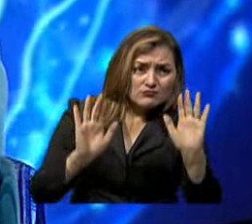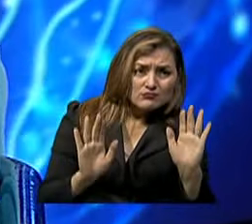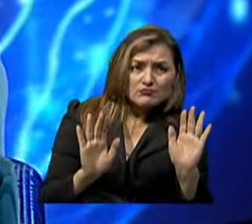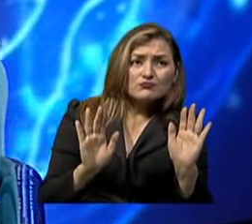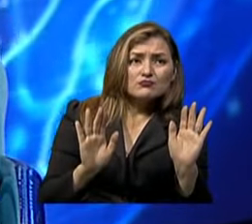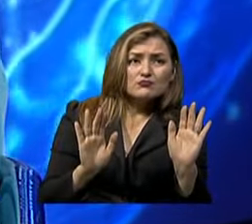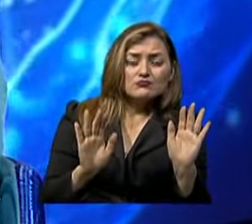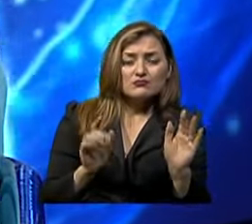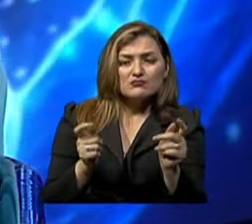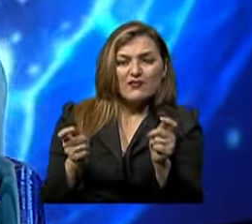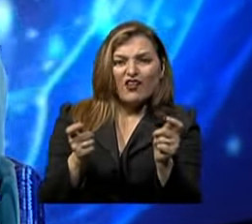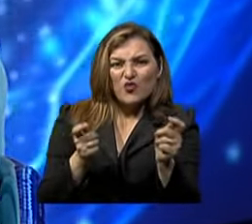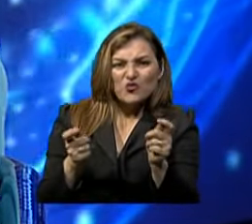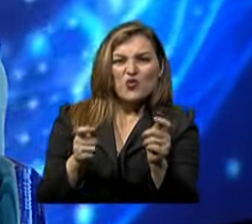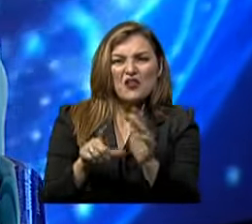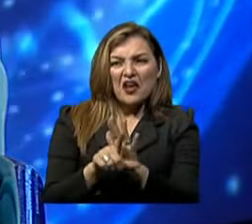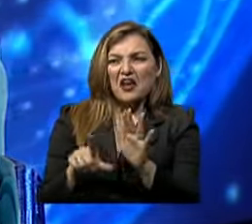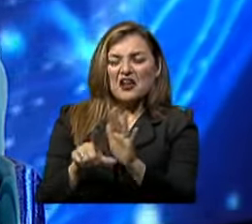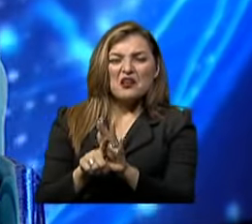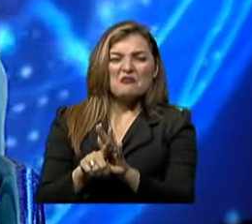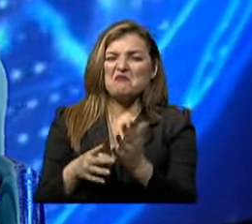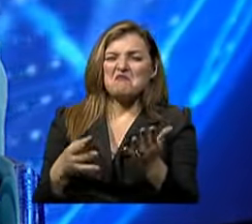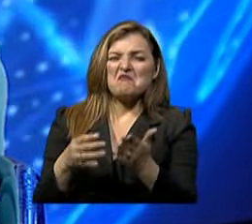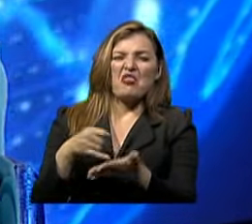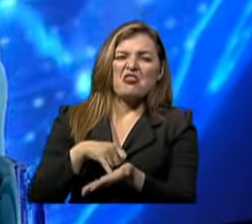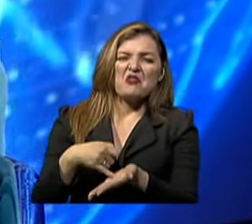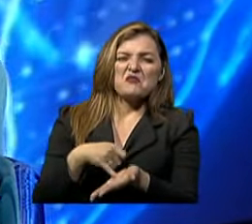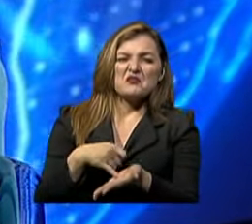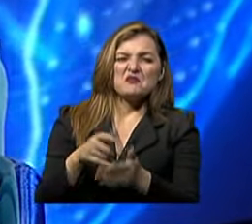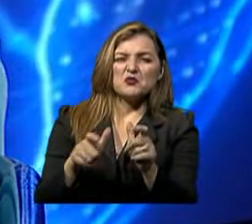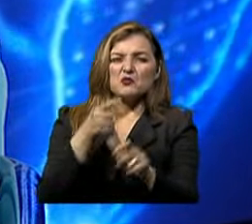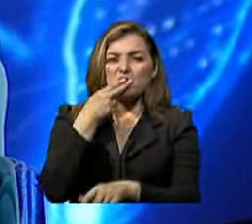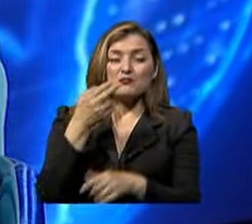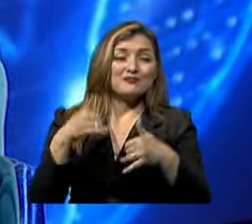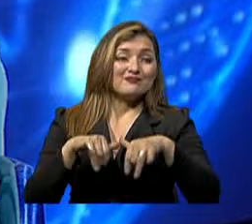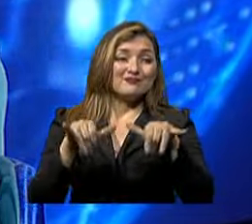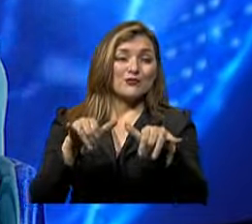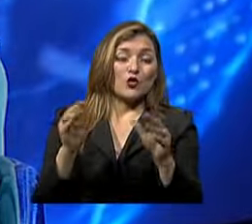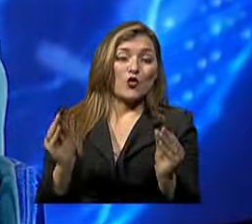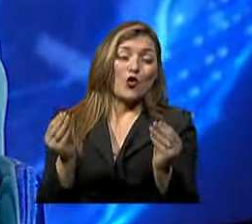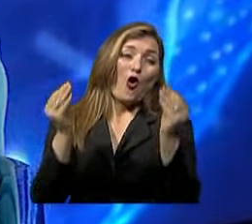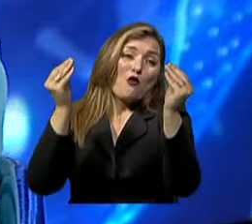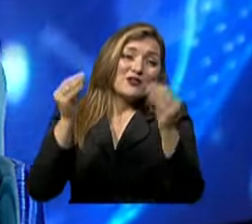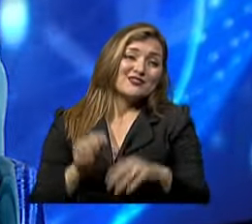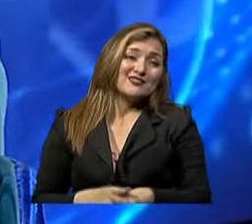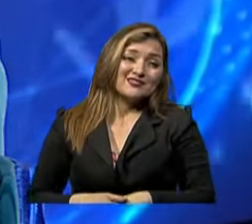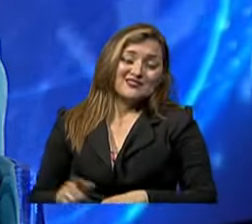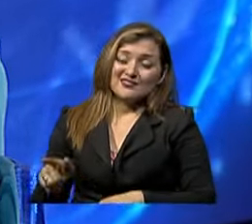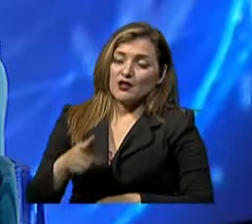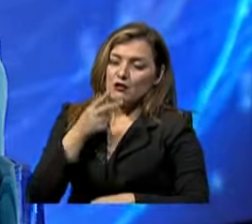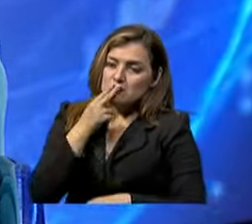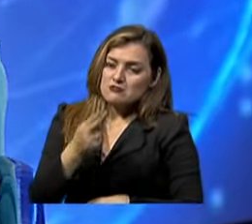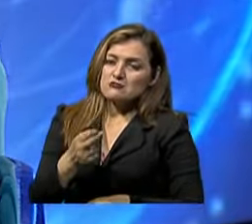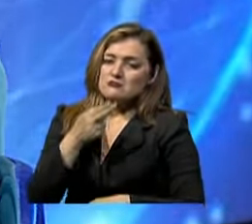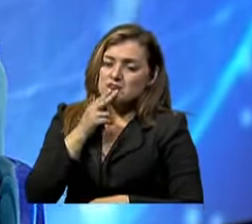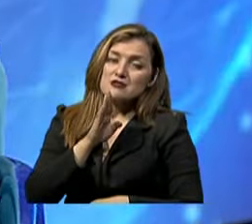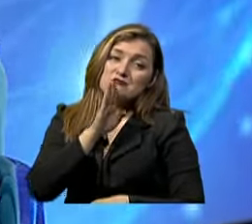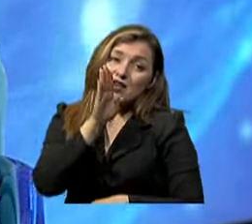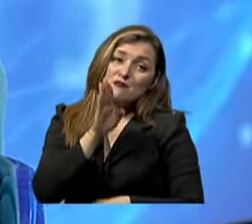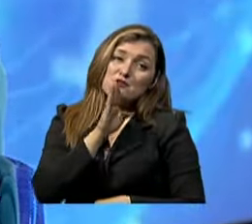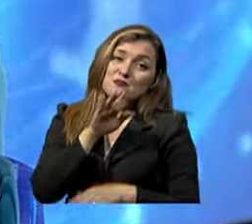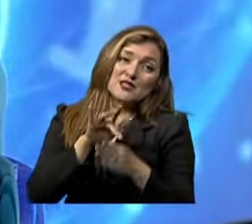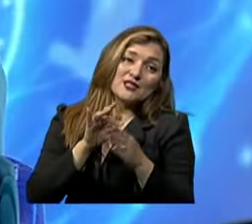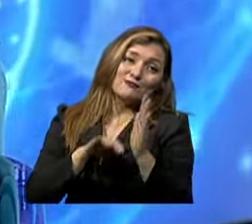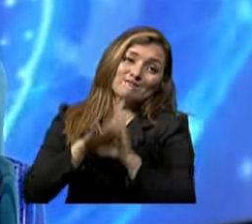pobre Regulación Y la gente sigue fumando Y hoy vemos En los reportajes Vimos Los jovencitos Parecerían ser Quienes están Siempre en mayor